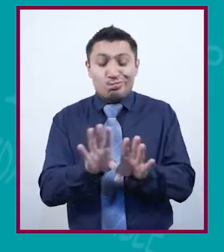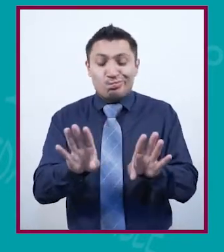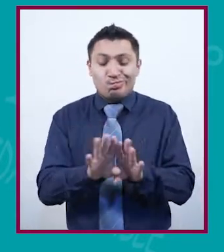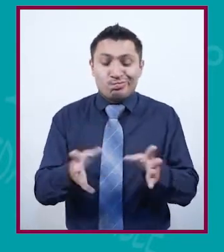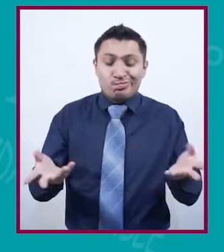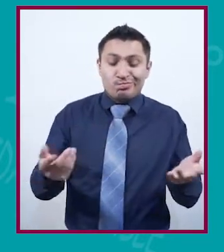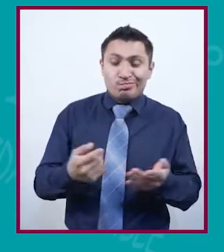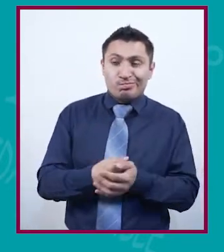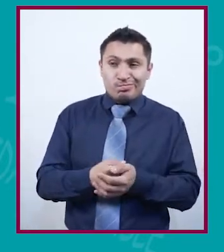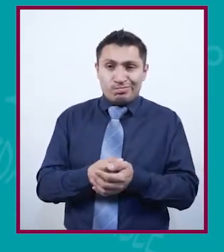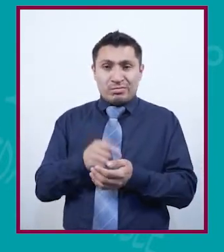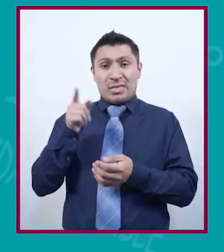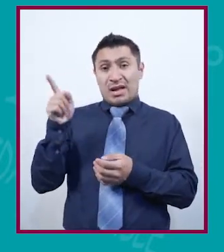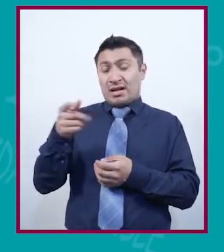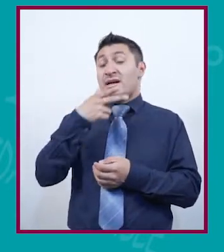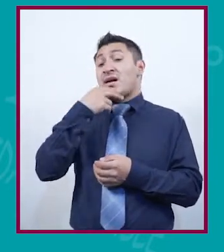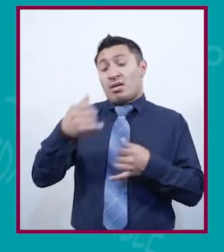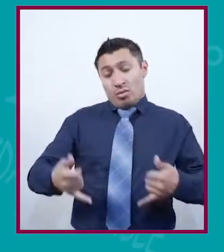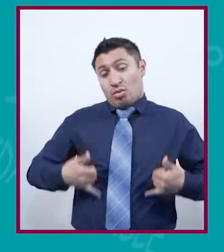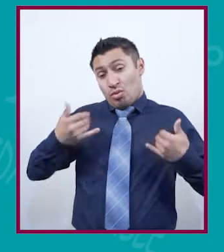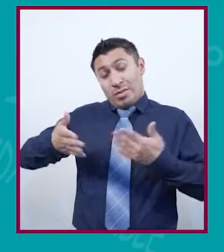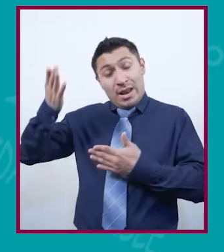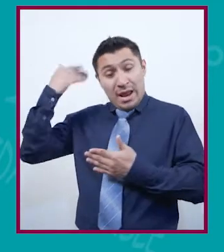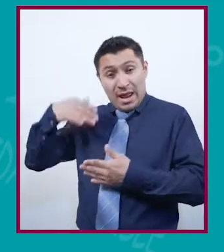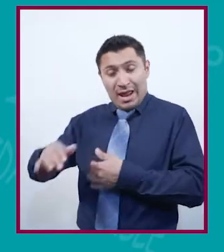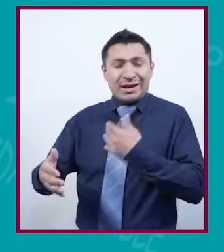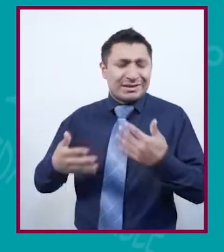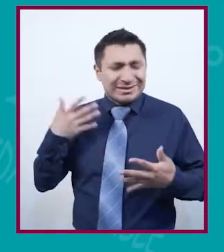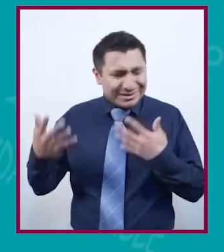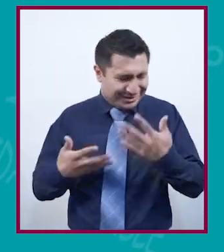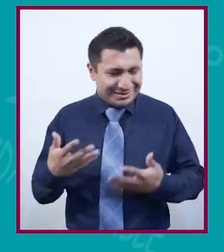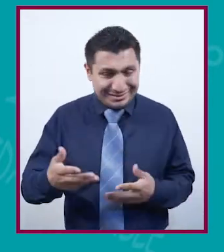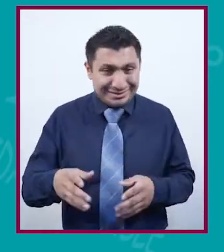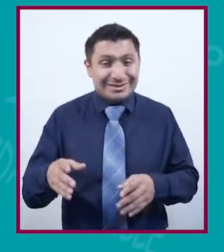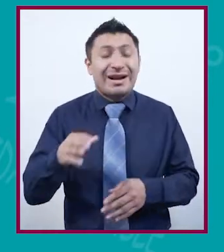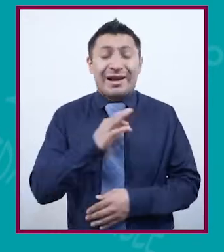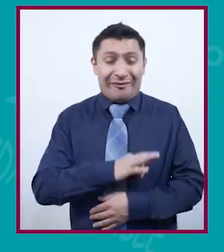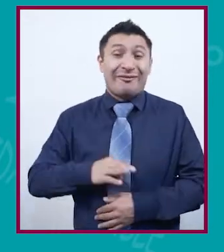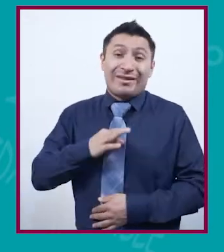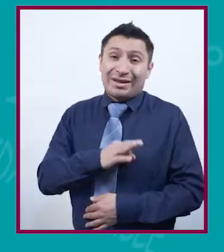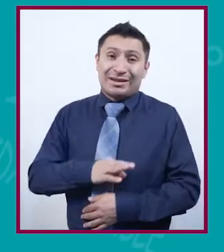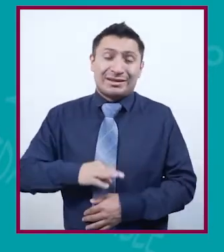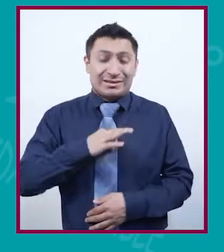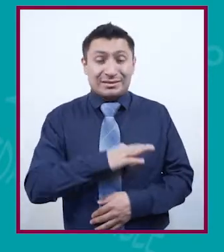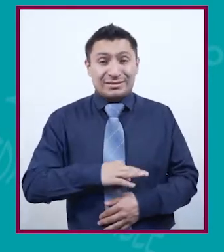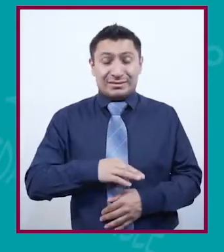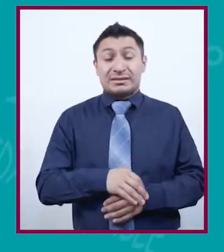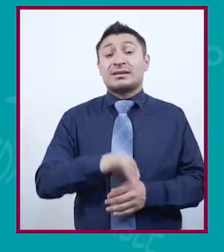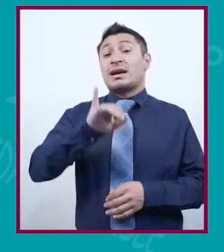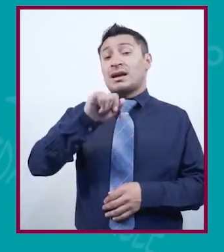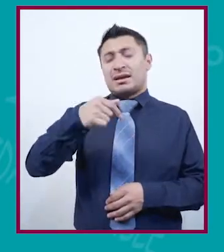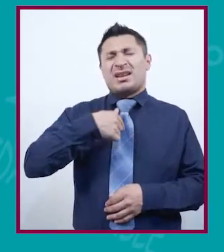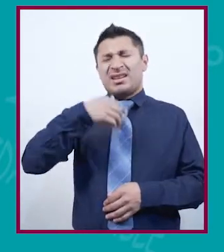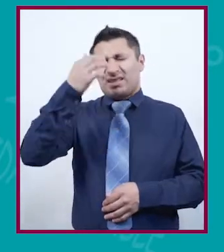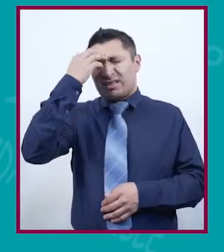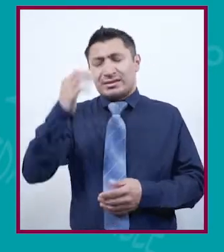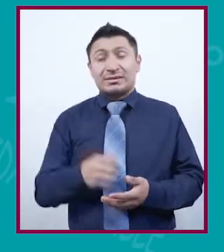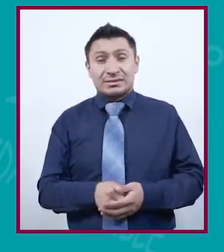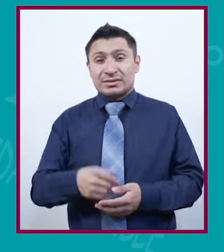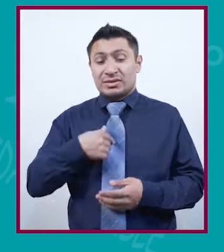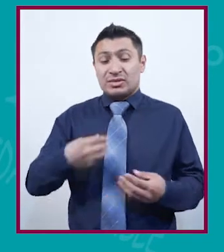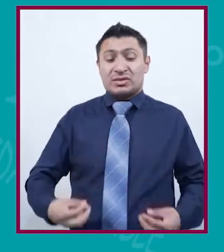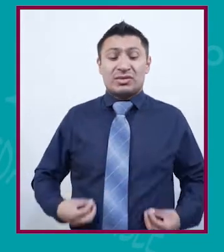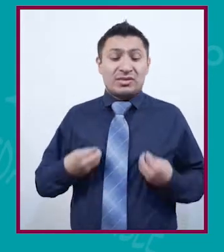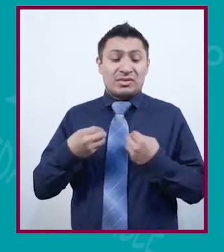momento en el cual él era joven y se divertía y hasta cierto punto era feliz. Sí, sí, sí la